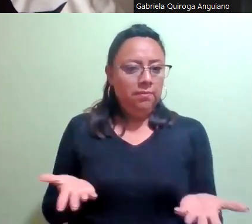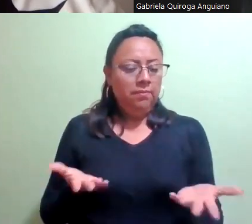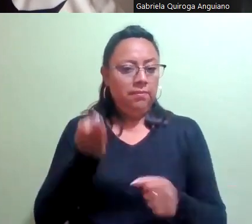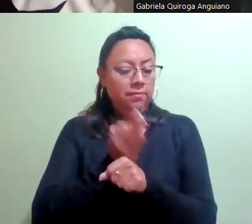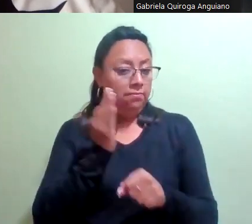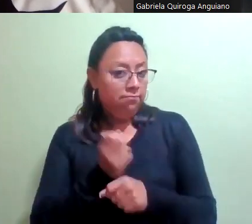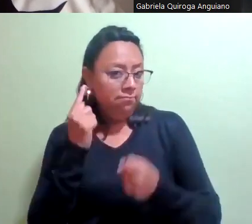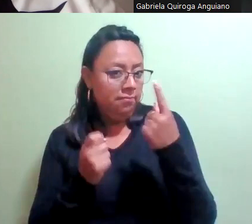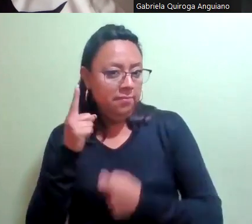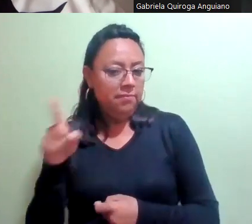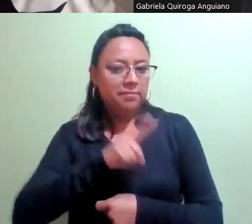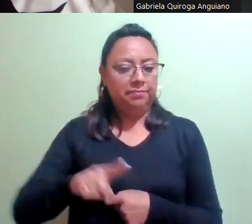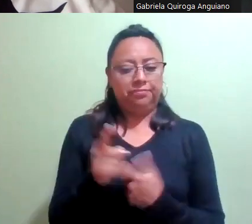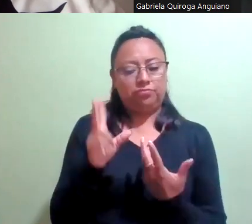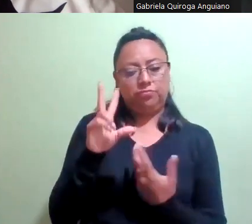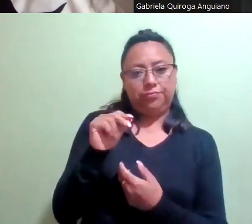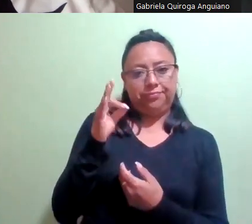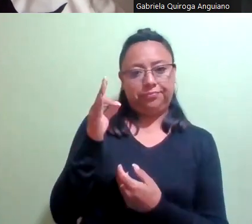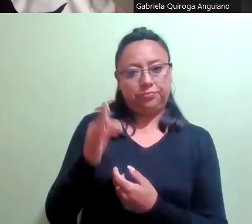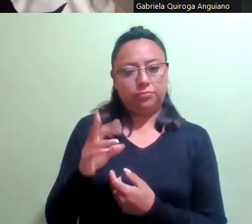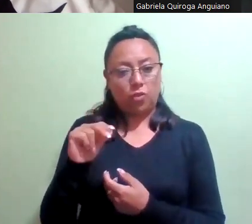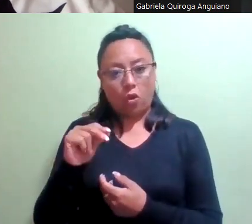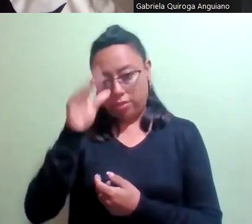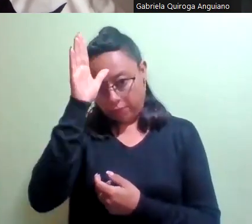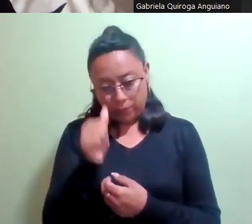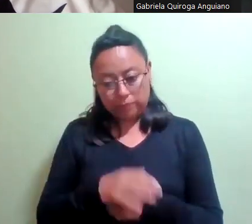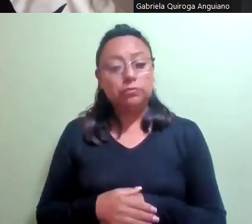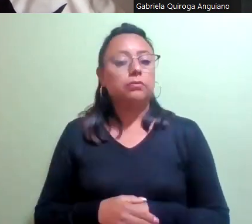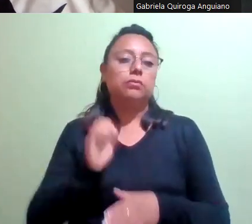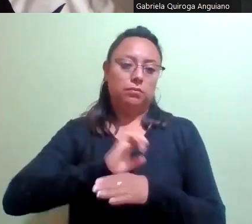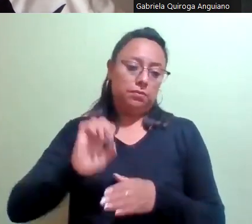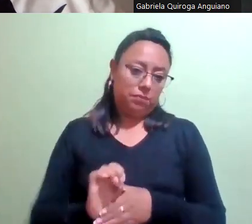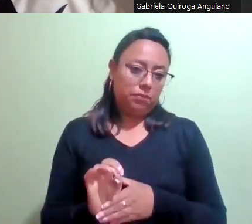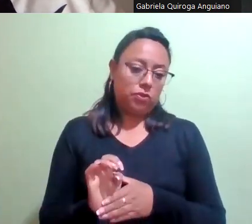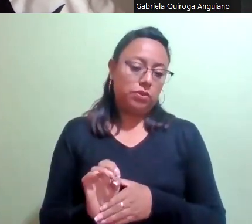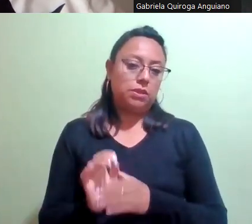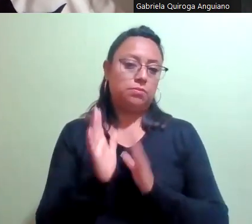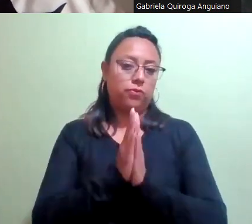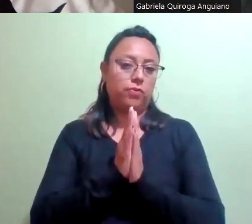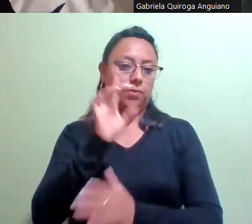objeción, le solicitaría a la Secretaría someta a votación y presente el dictamen.